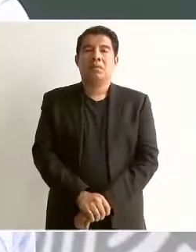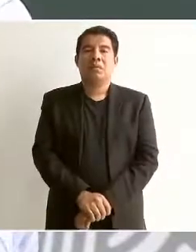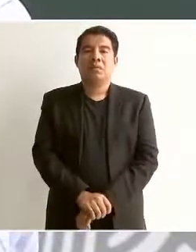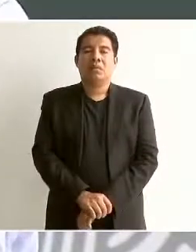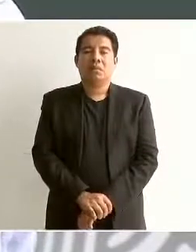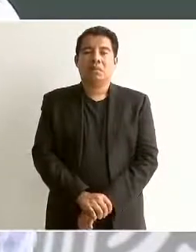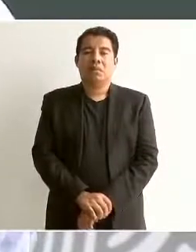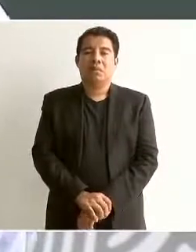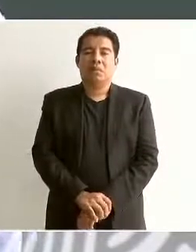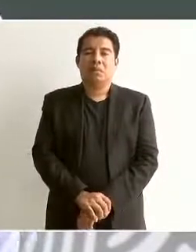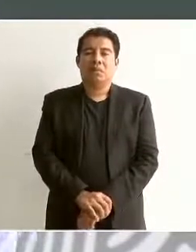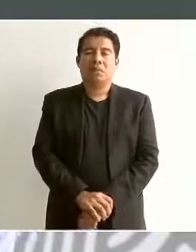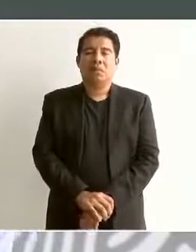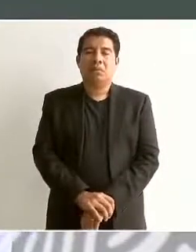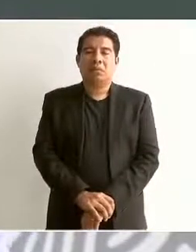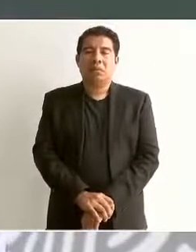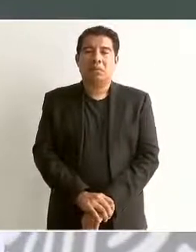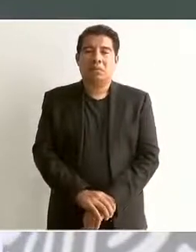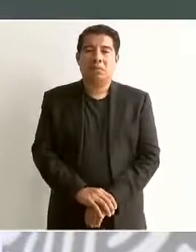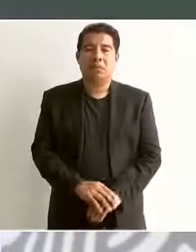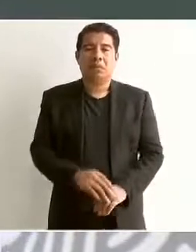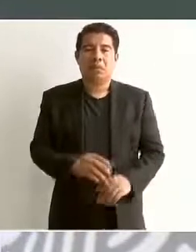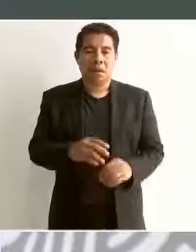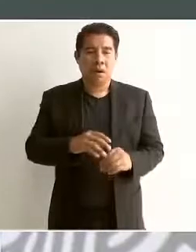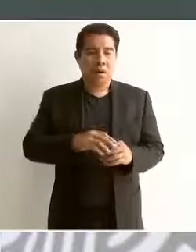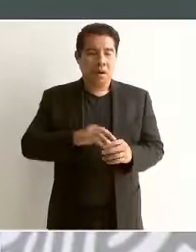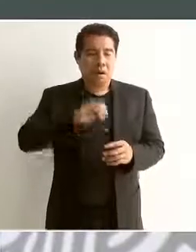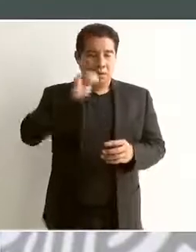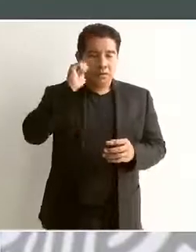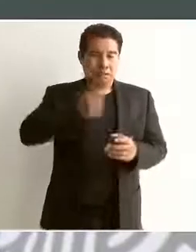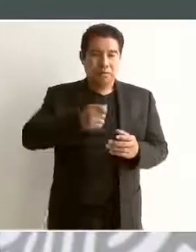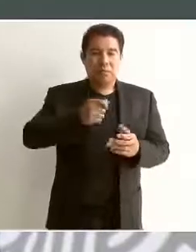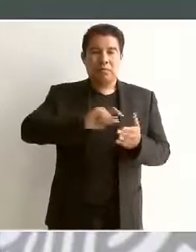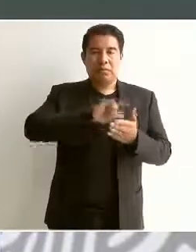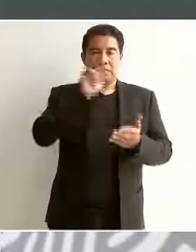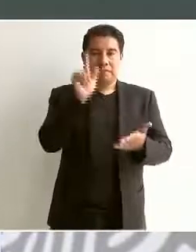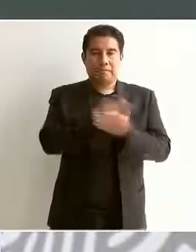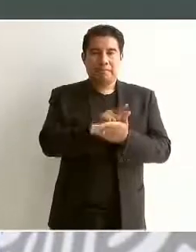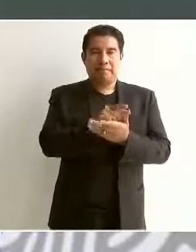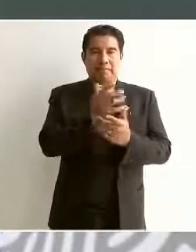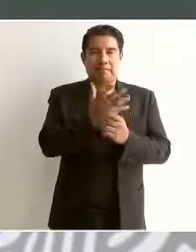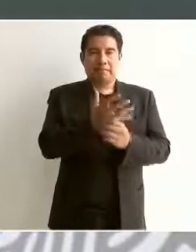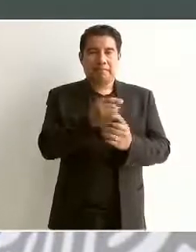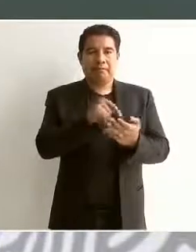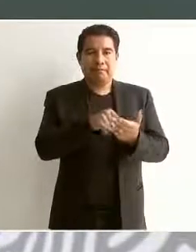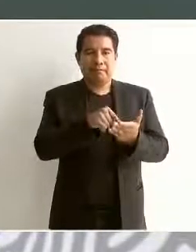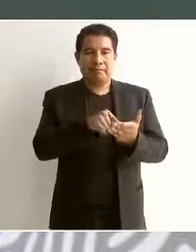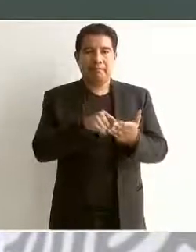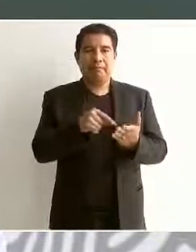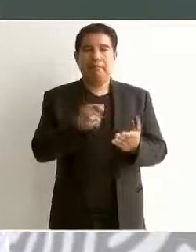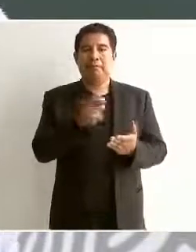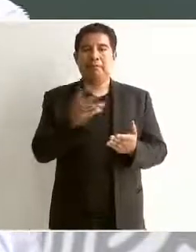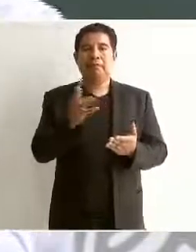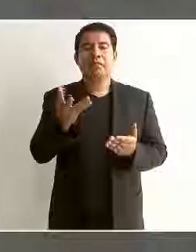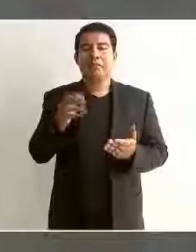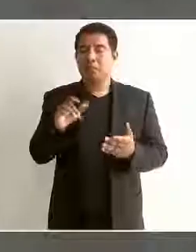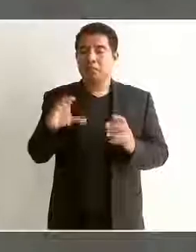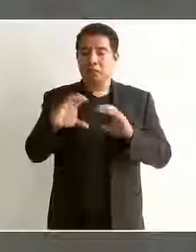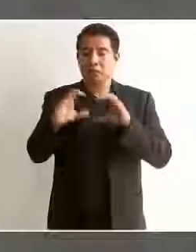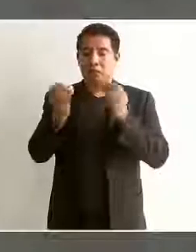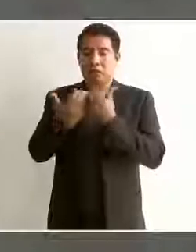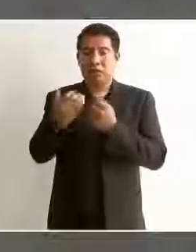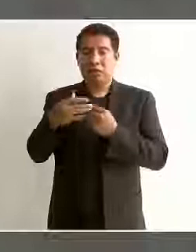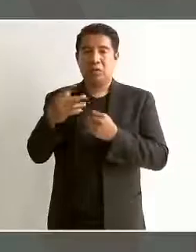cuando se iba a aprobar esa ley los conservadores del congreso